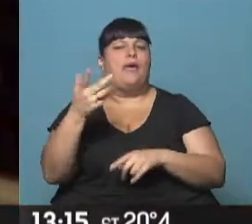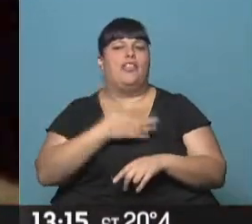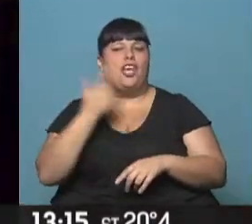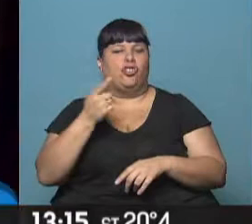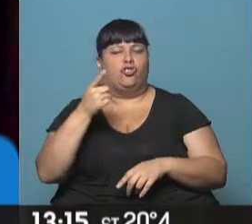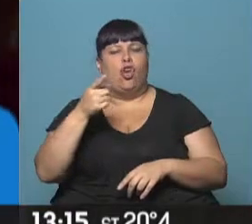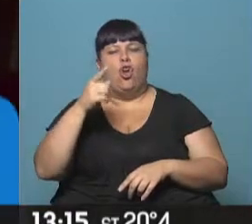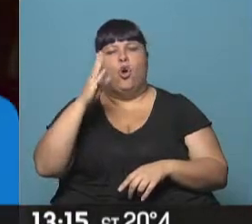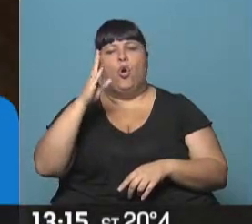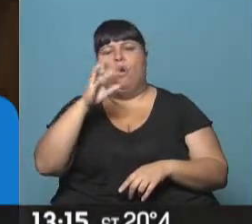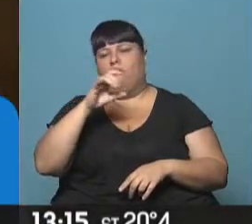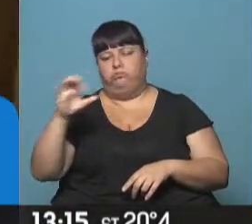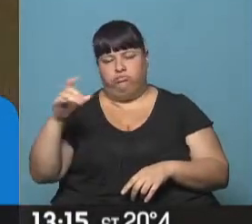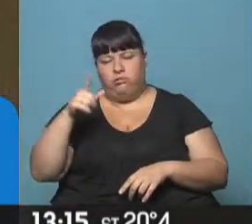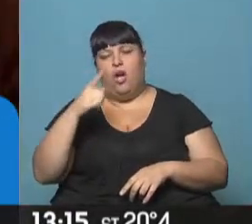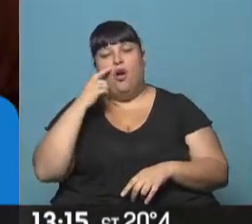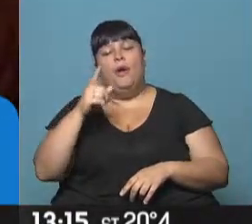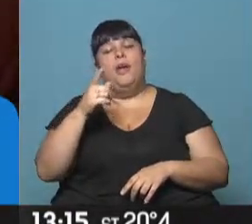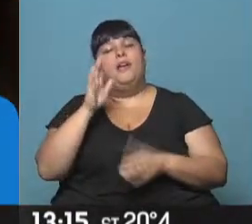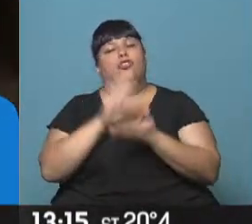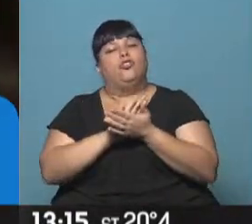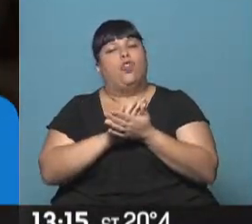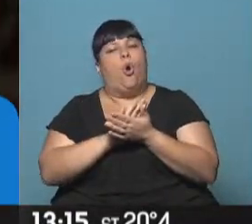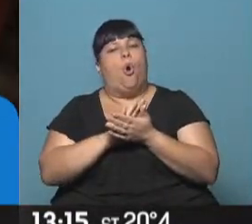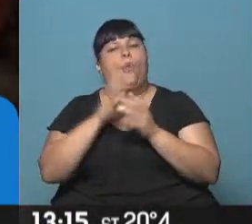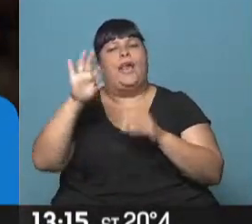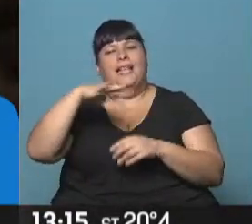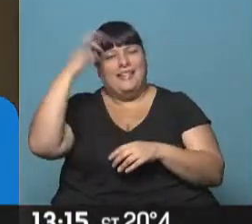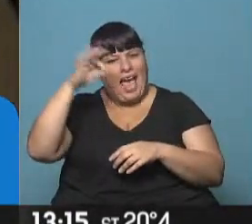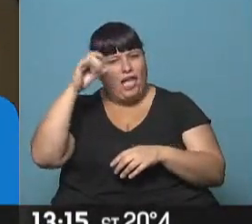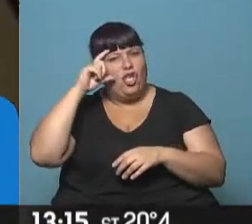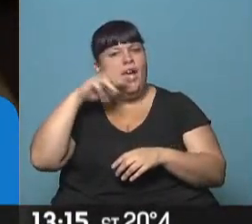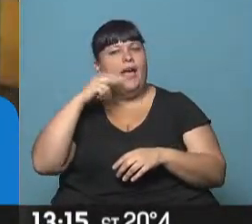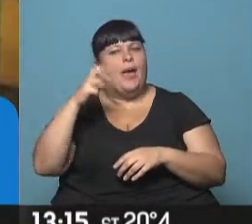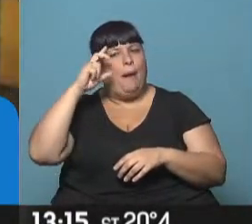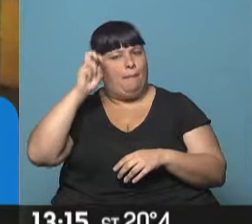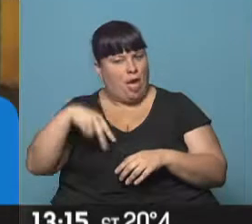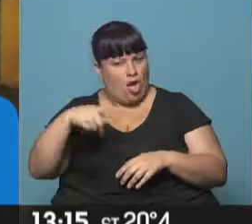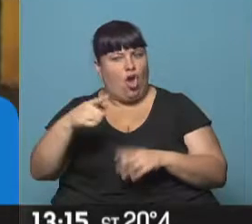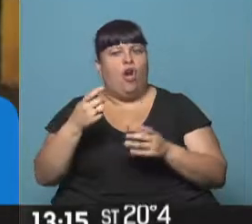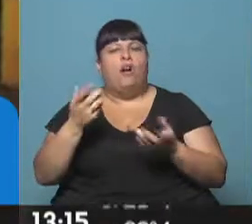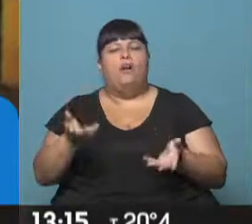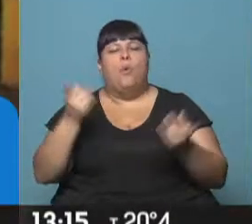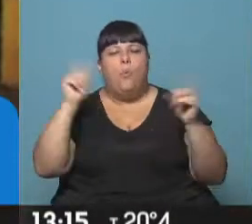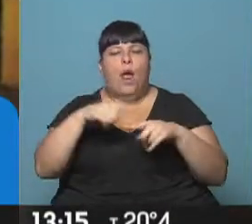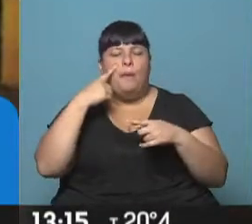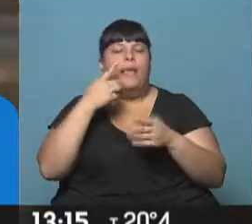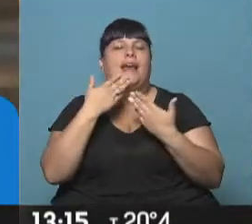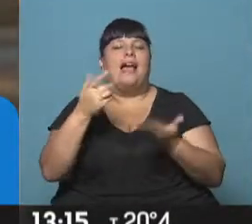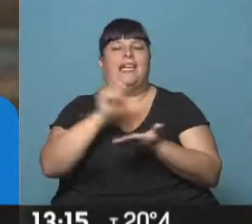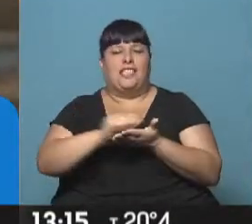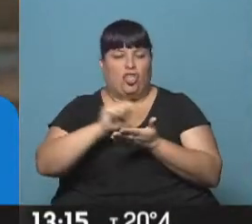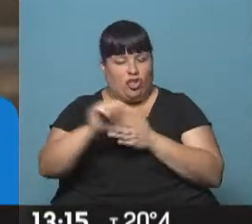Ricardo von Mühlenbrock y trata sobre la ceremonia teatral Eva Perón, resucitada por el poeta Vicente